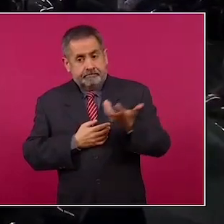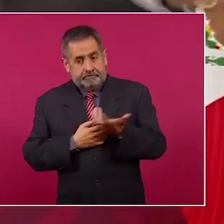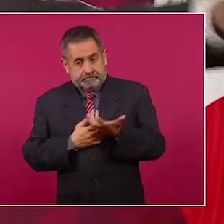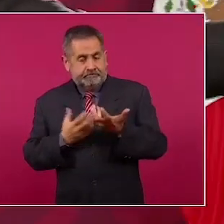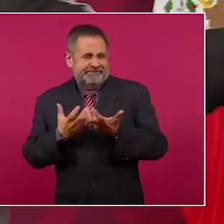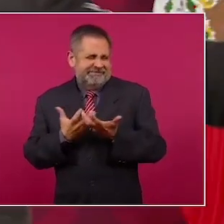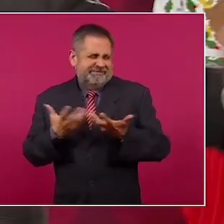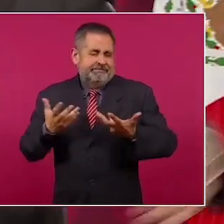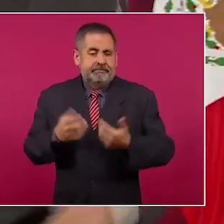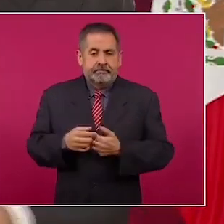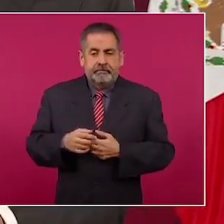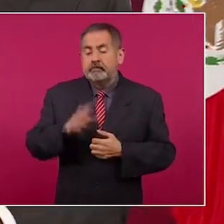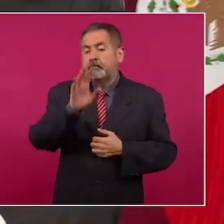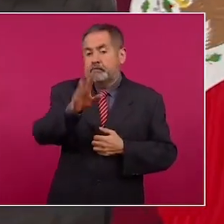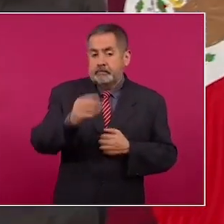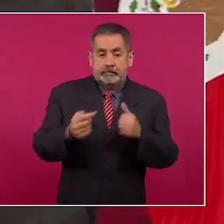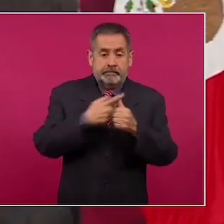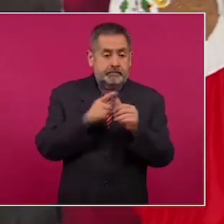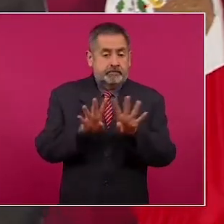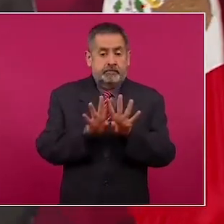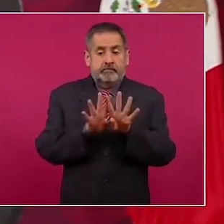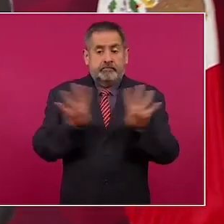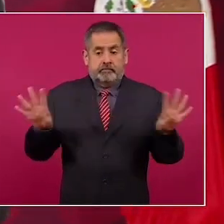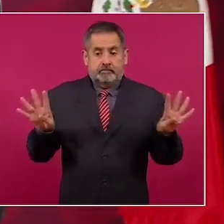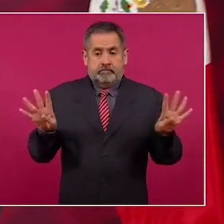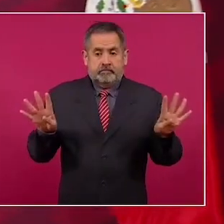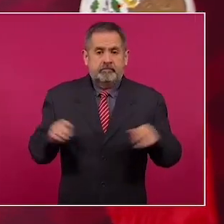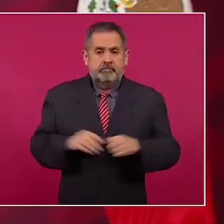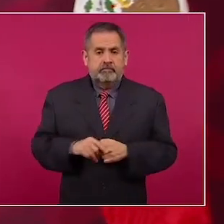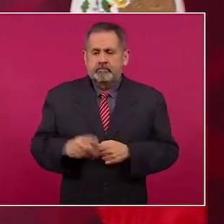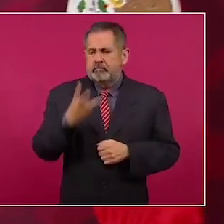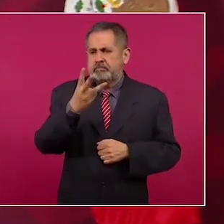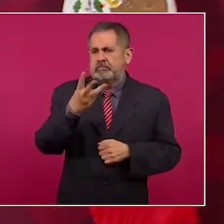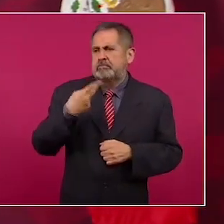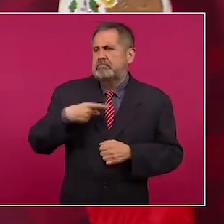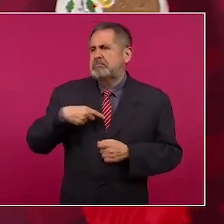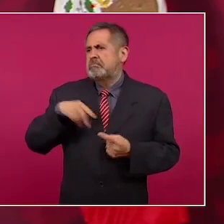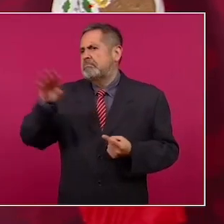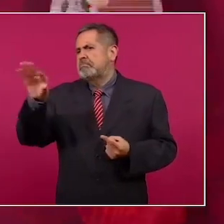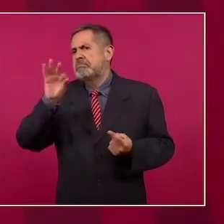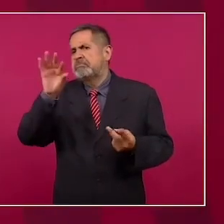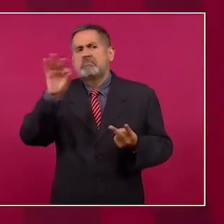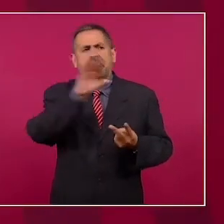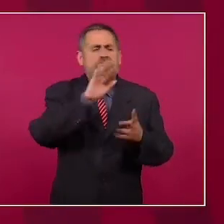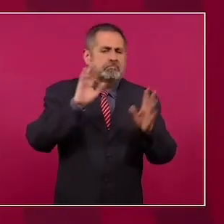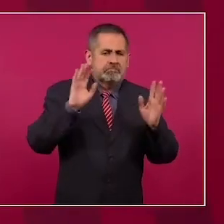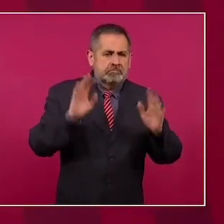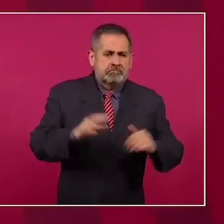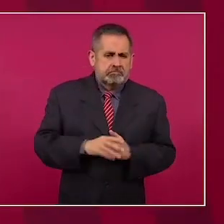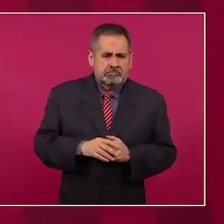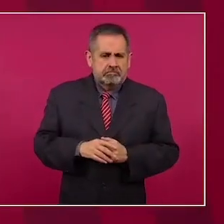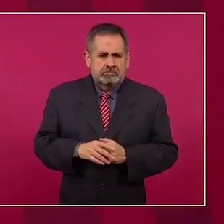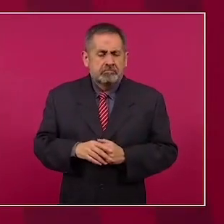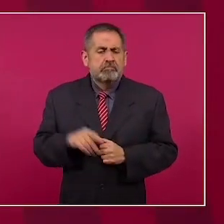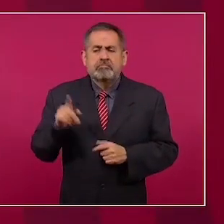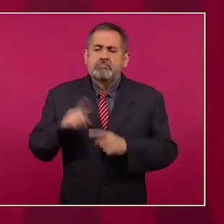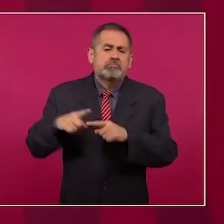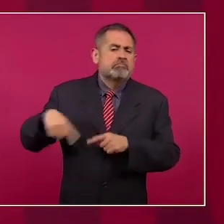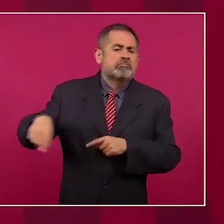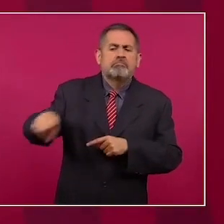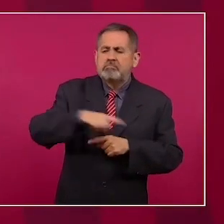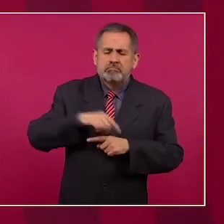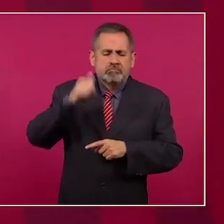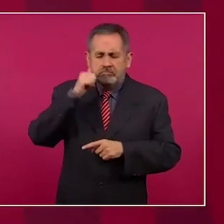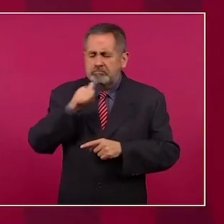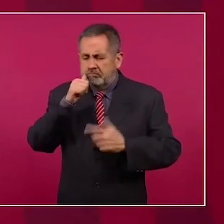La primera fila, tres ciudadanos de los que han estado con nosotros